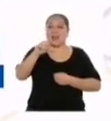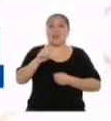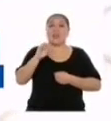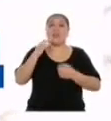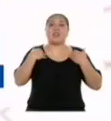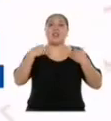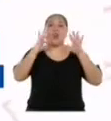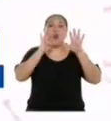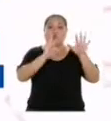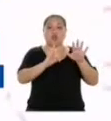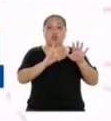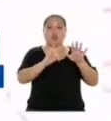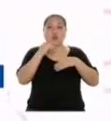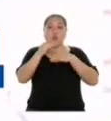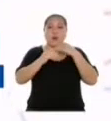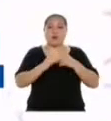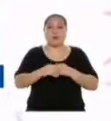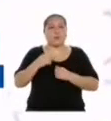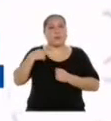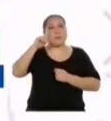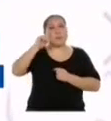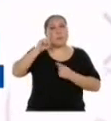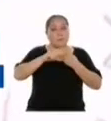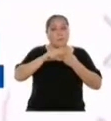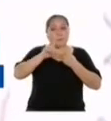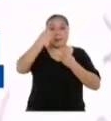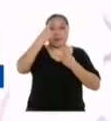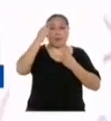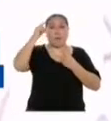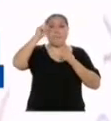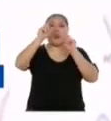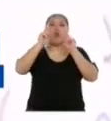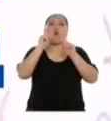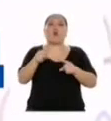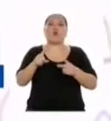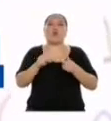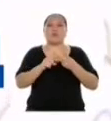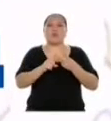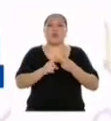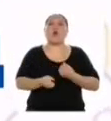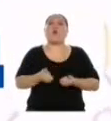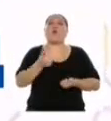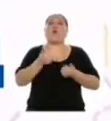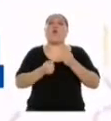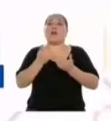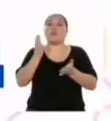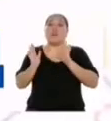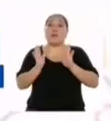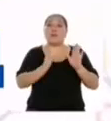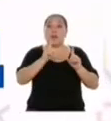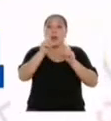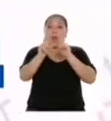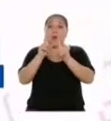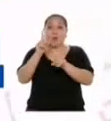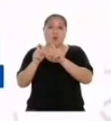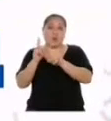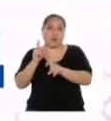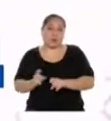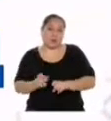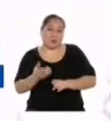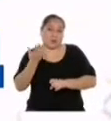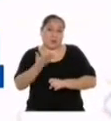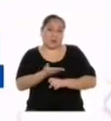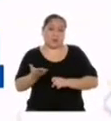plantea una problemática o pregunta. Luego se elabora un instrumento para recoger datos sobre esa realidad. En nuestro caso,